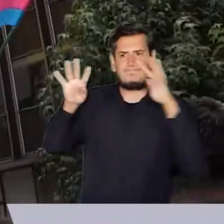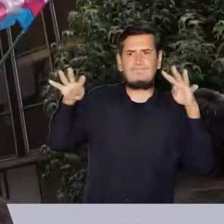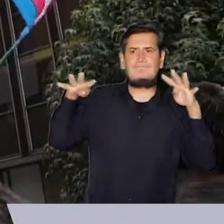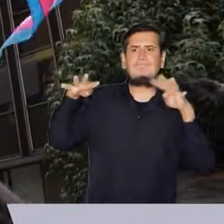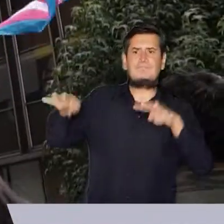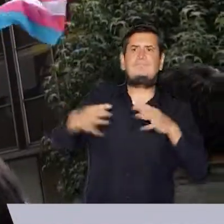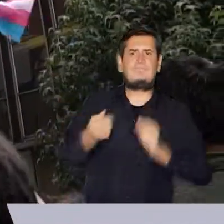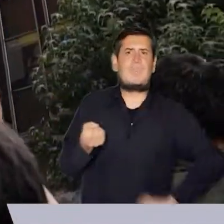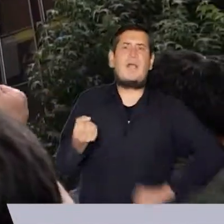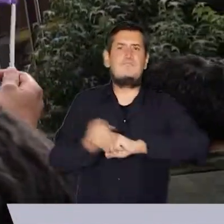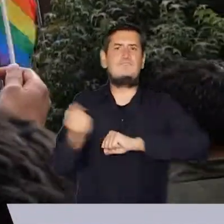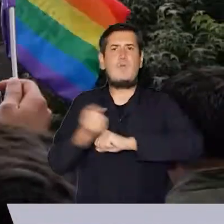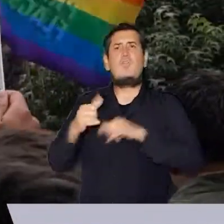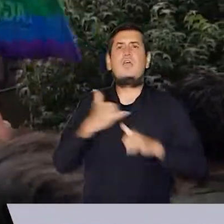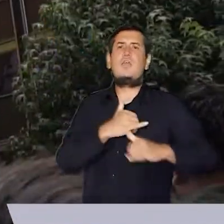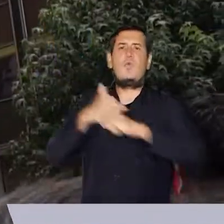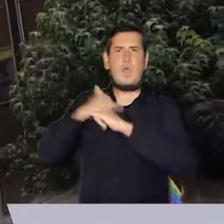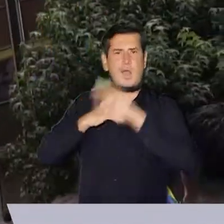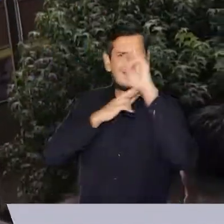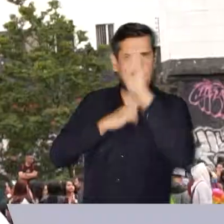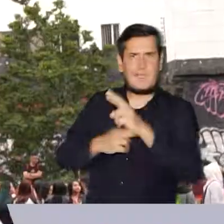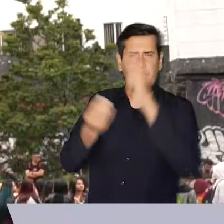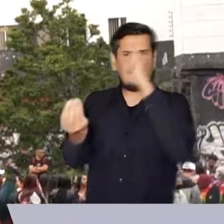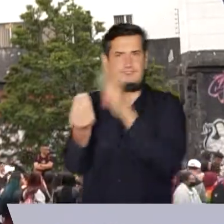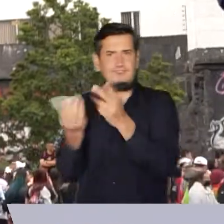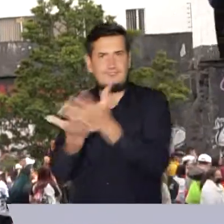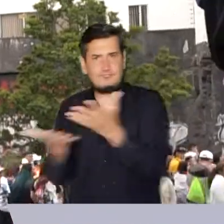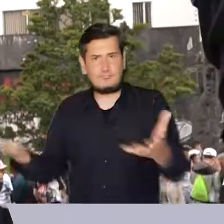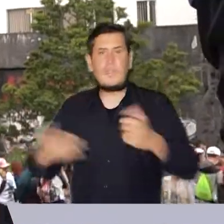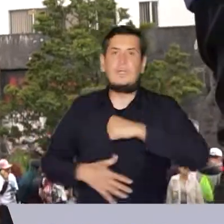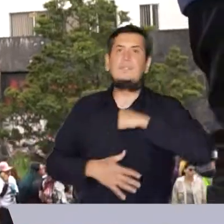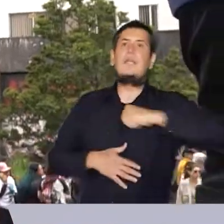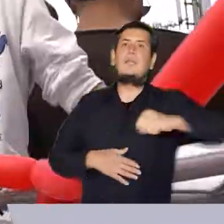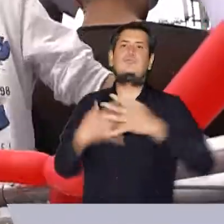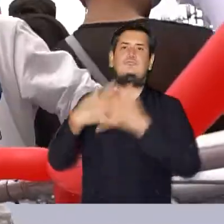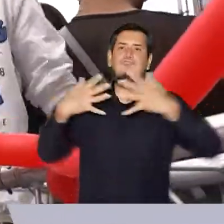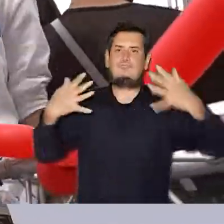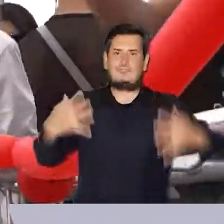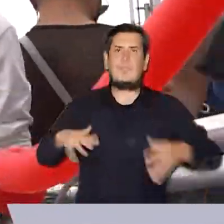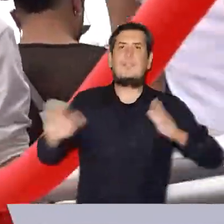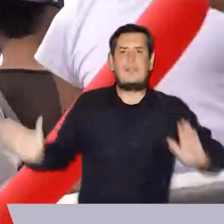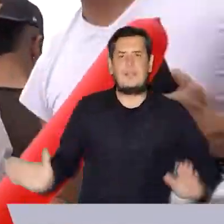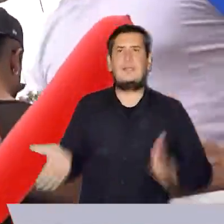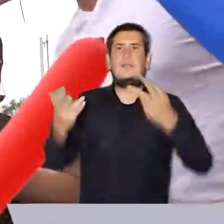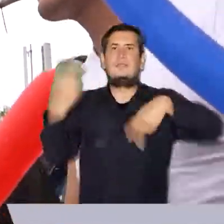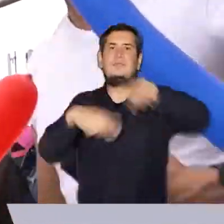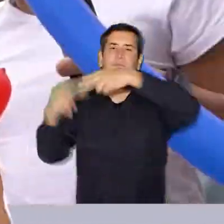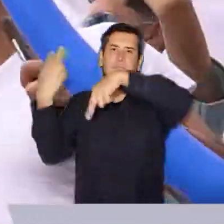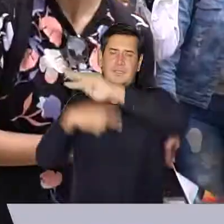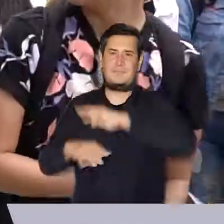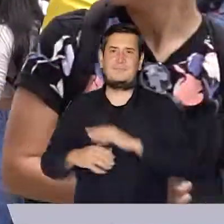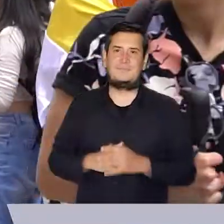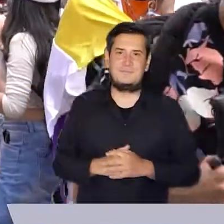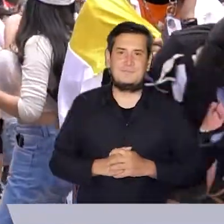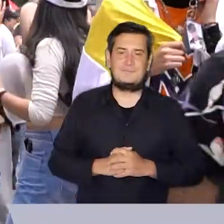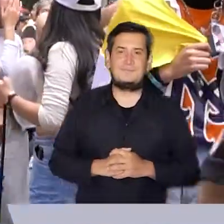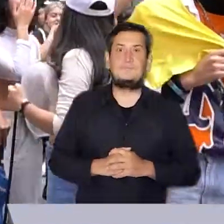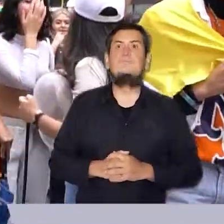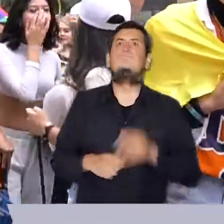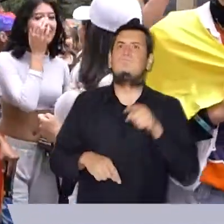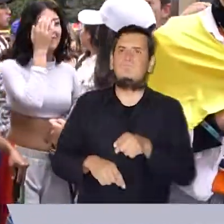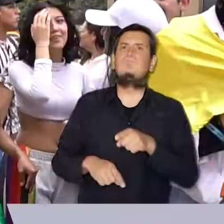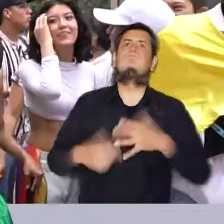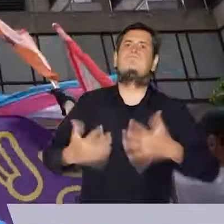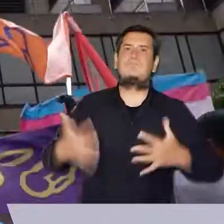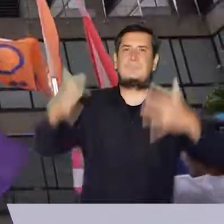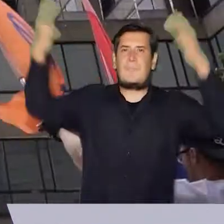dejando ver una Bogotá que promueve la igualdad, el respeto por la diversidad, la reivindicación de los derechos de las personas y la promoción del turismo